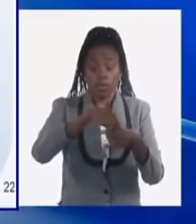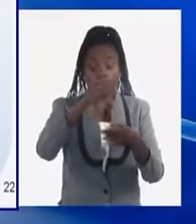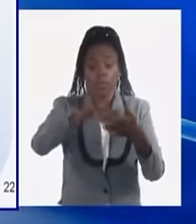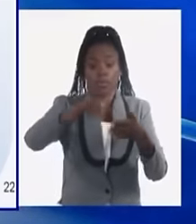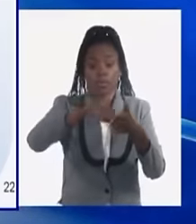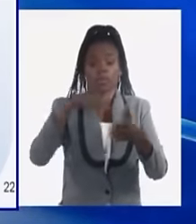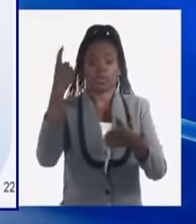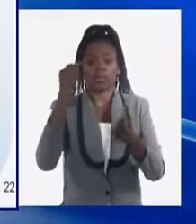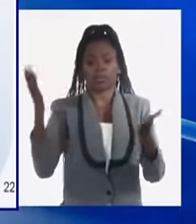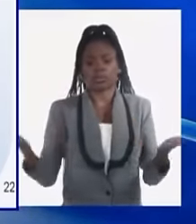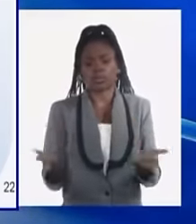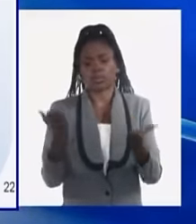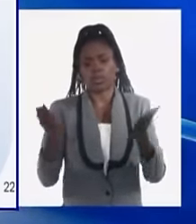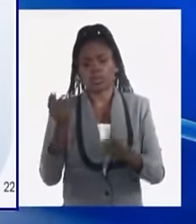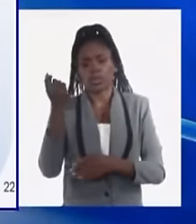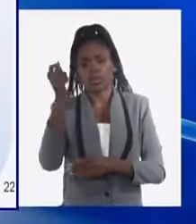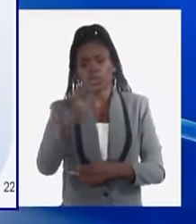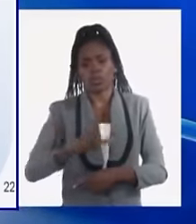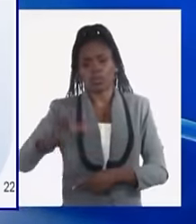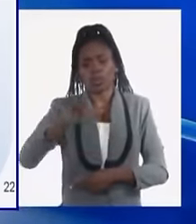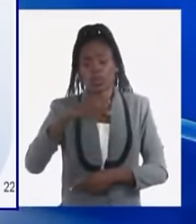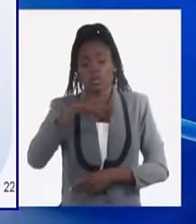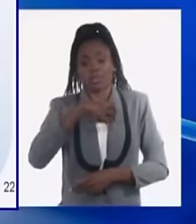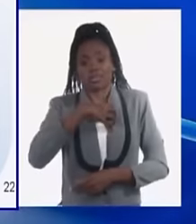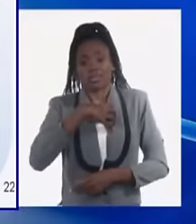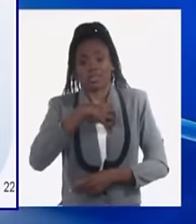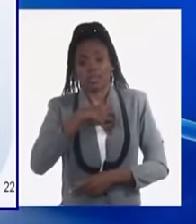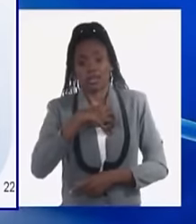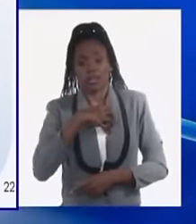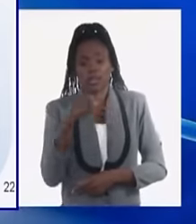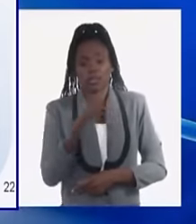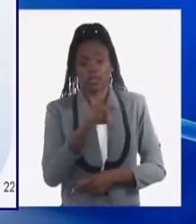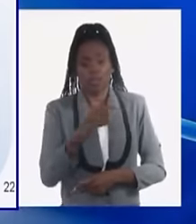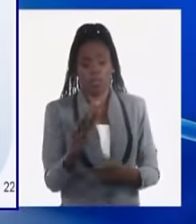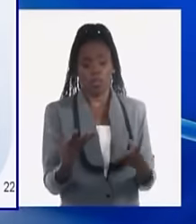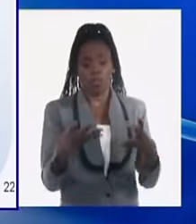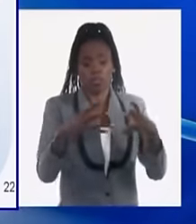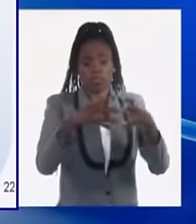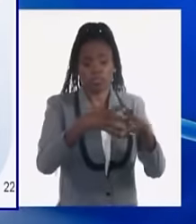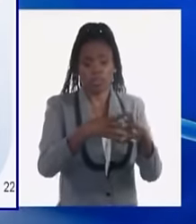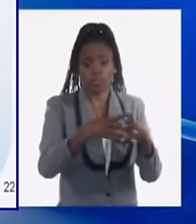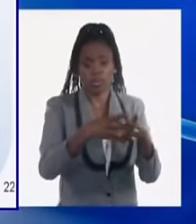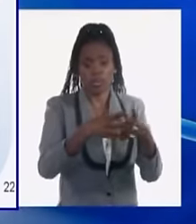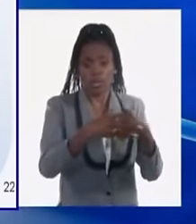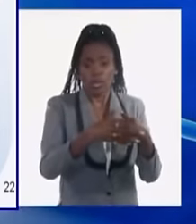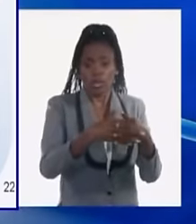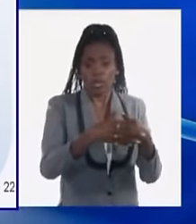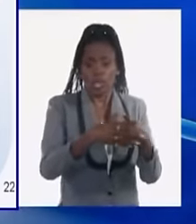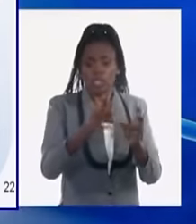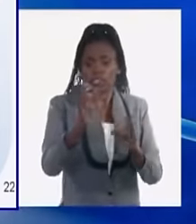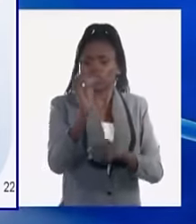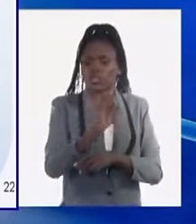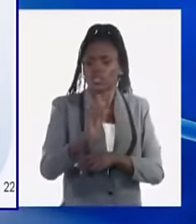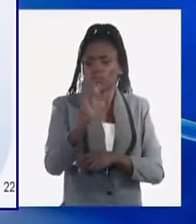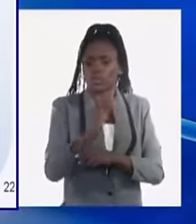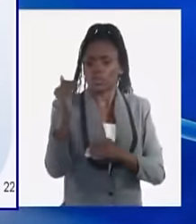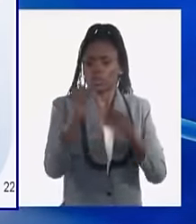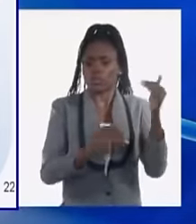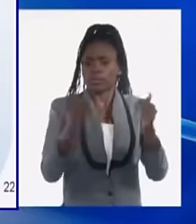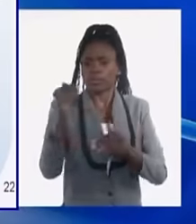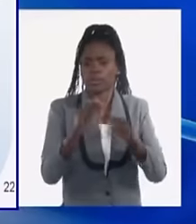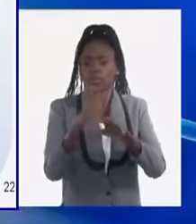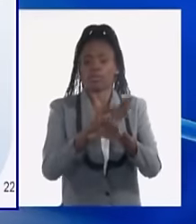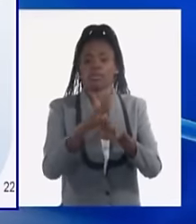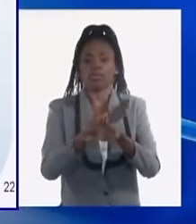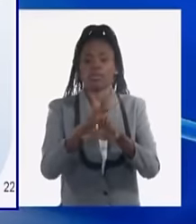Nacional de Desarrollo Económico y Social y requiere de la consolidación, de la coordinación y participación de